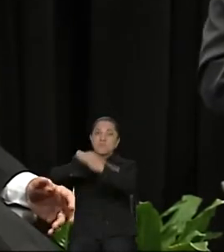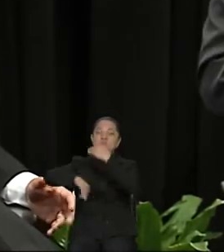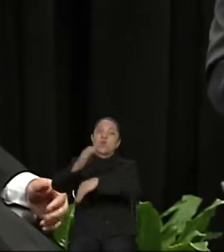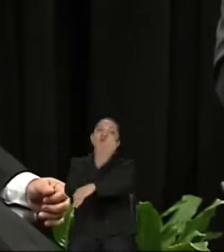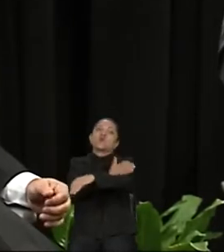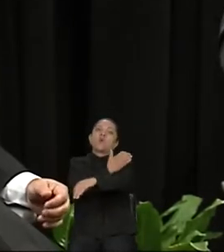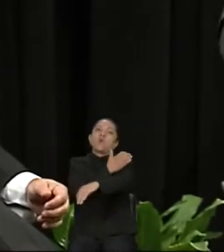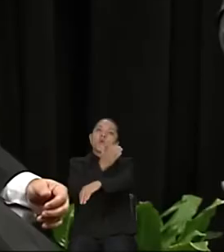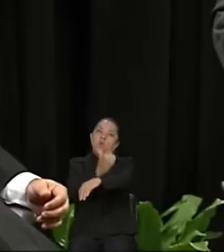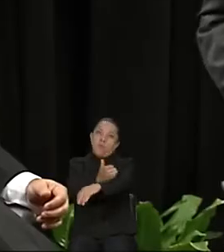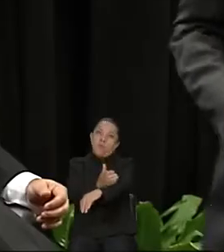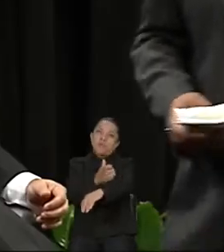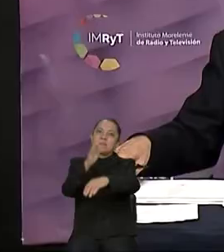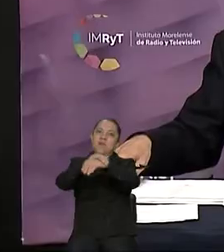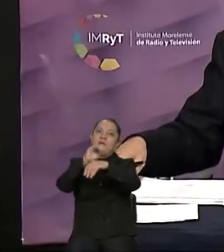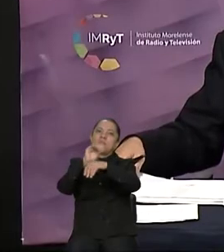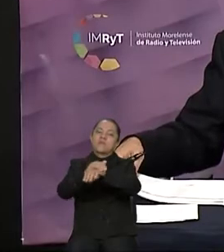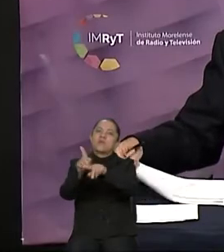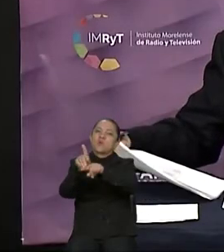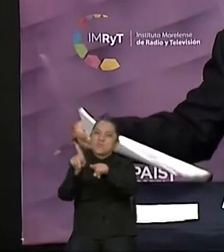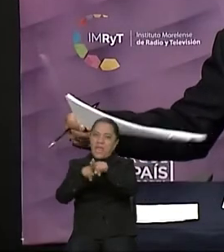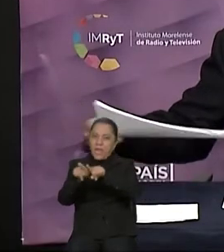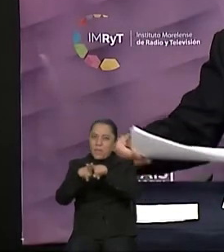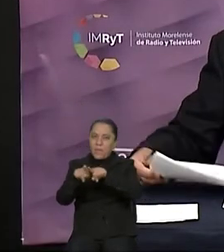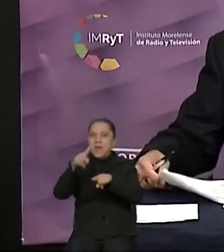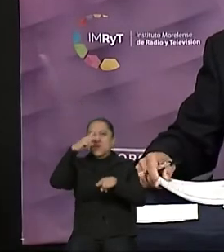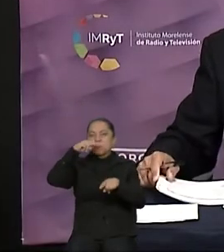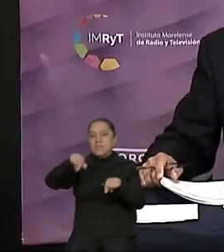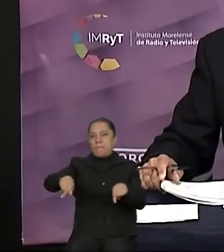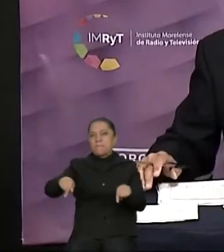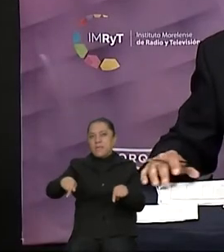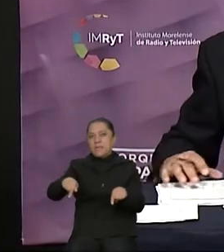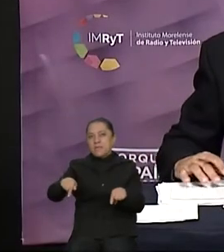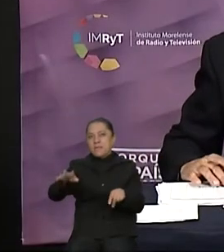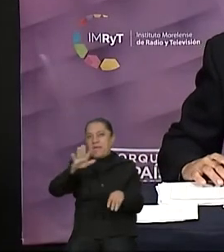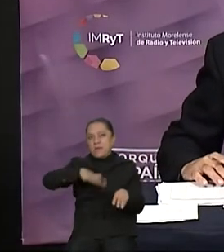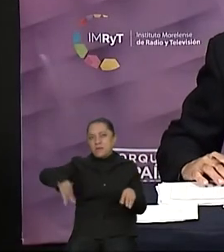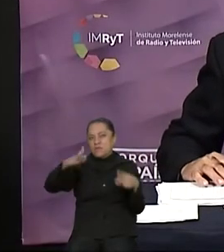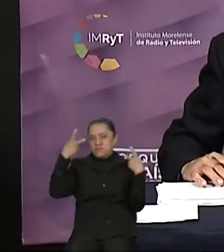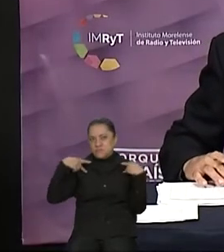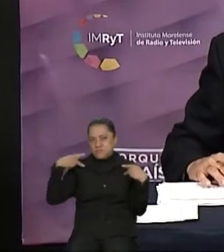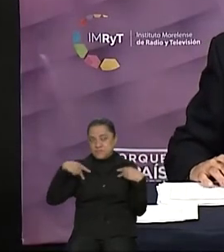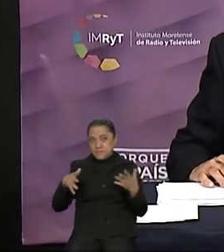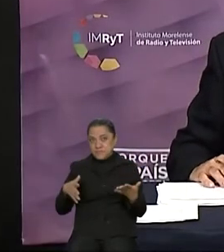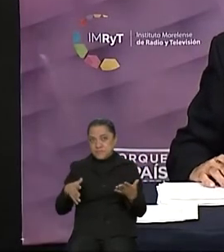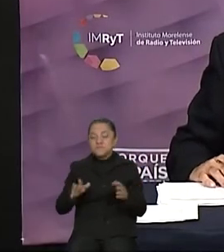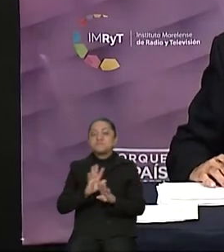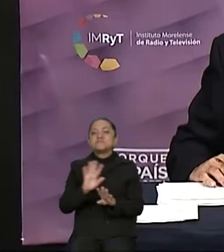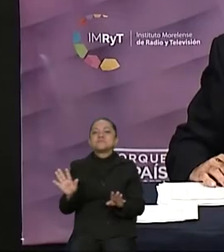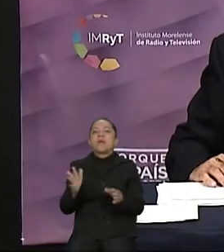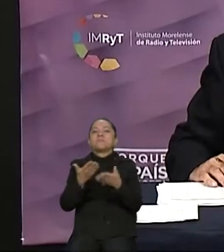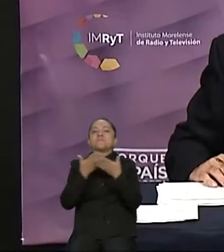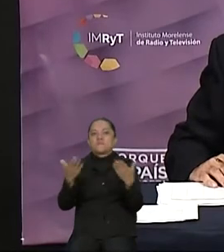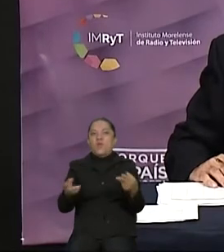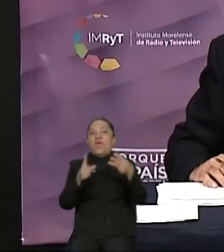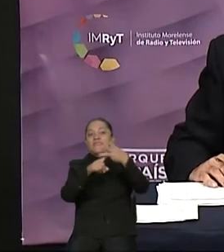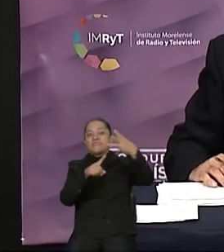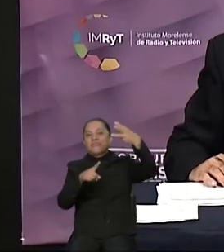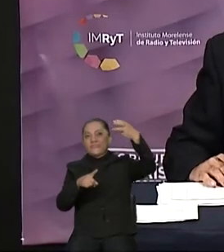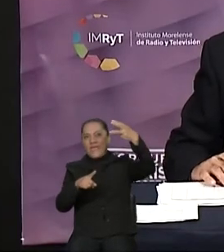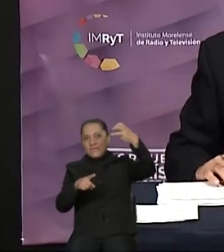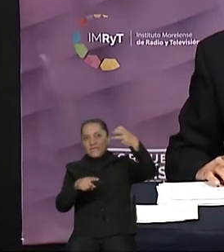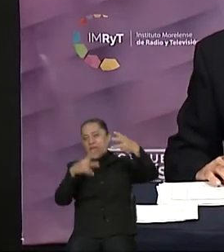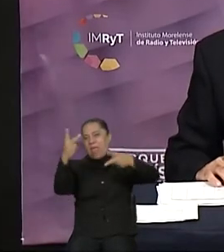hermanos mexicanos. Gracias. Muchas gracias, candidato. Damos paso a la tercera, tercera ronda